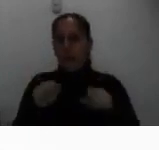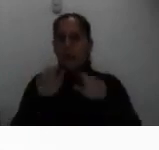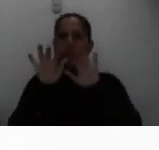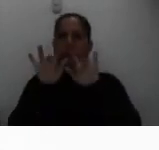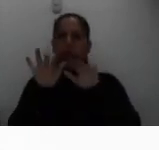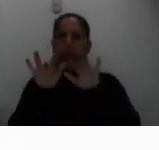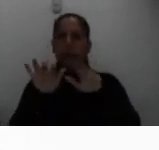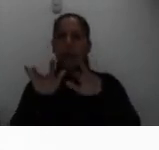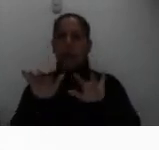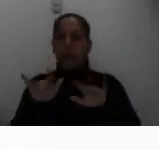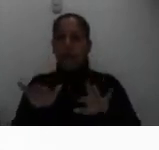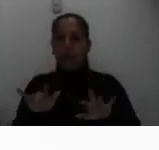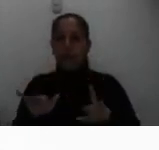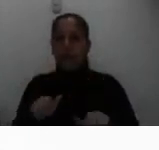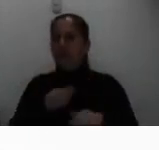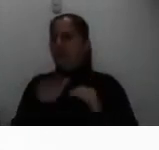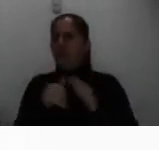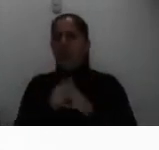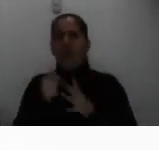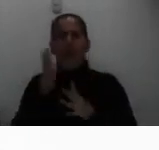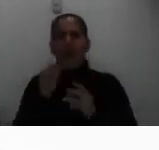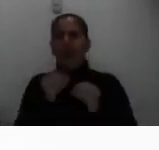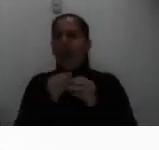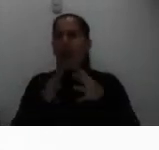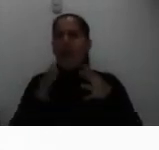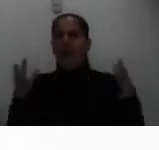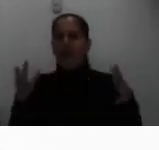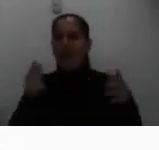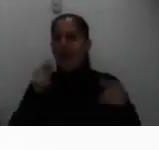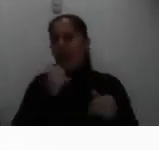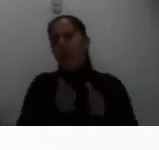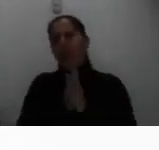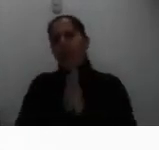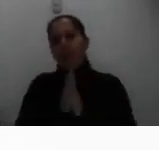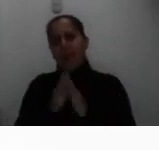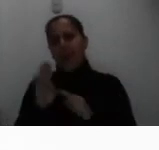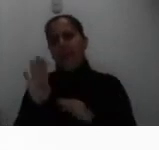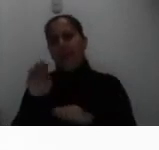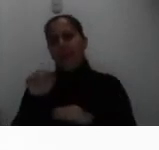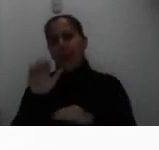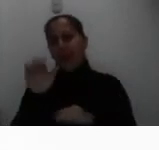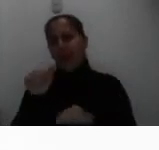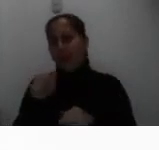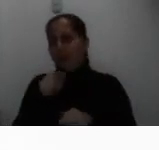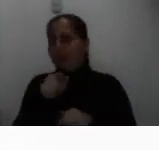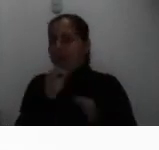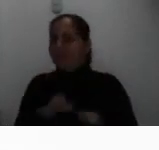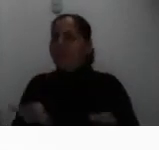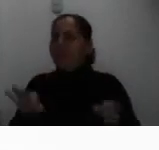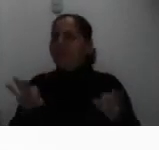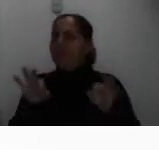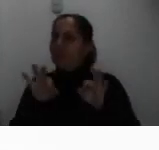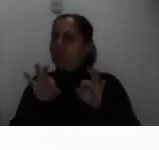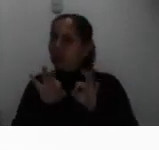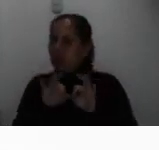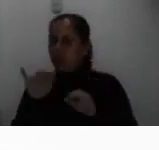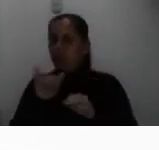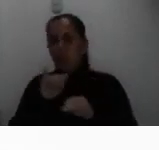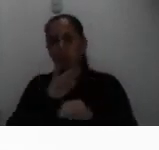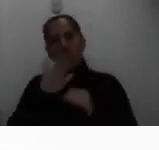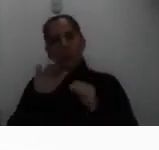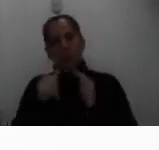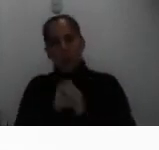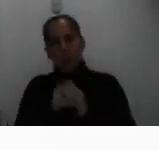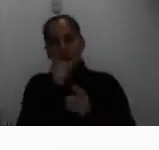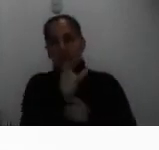todo aquello que deseen ampliar en la solicitud de beca esto es importante igual que todo el formulario y todas las secciones así